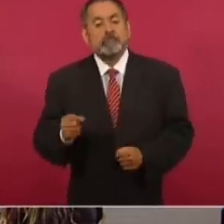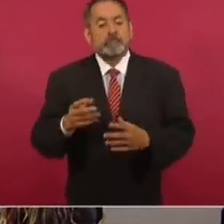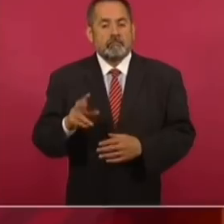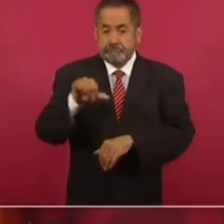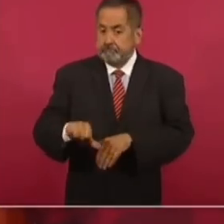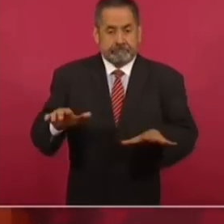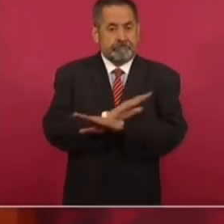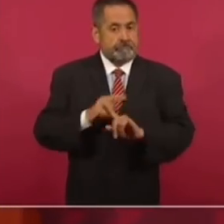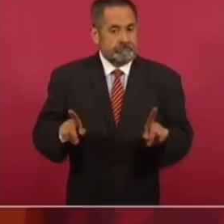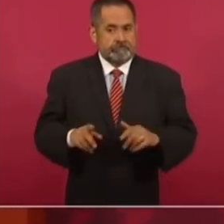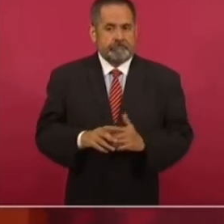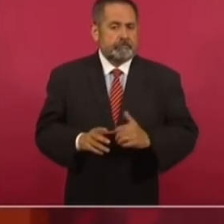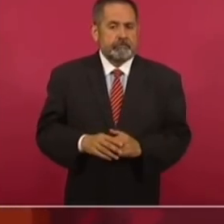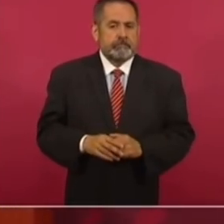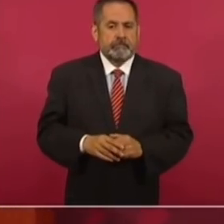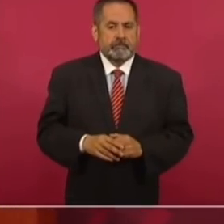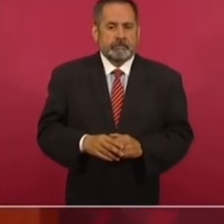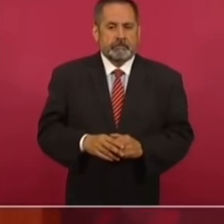87. Nada más.